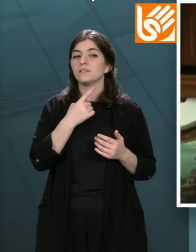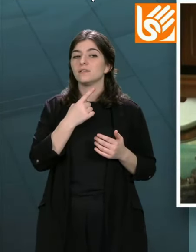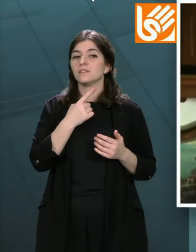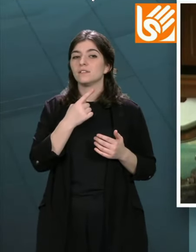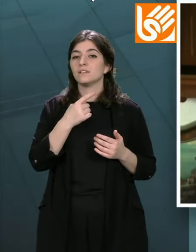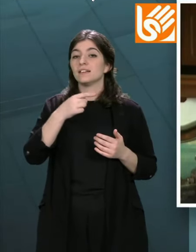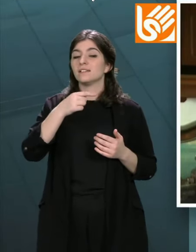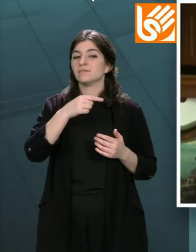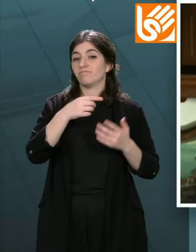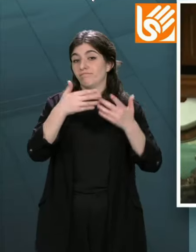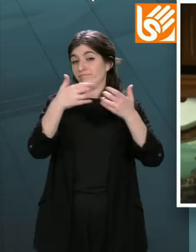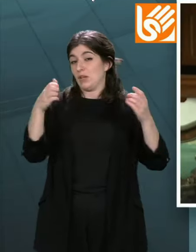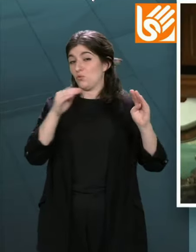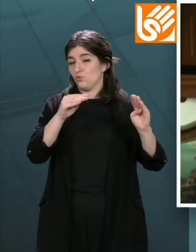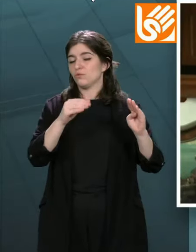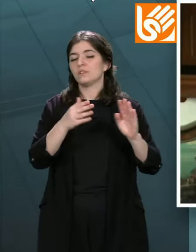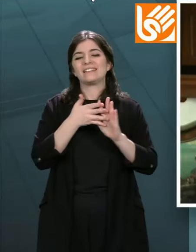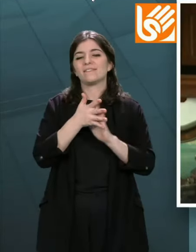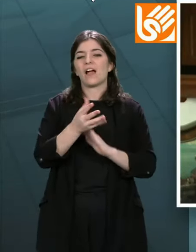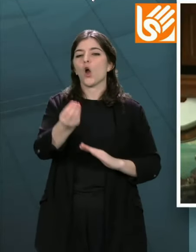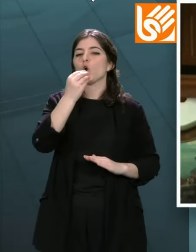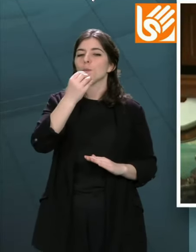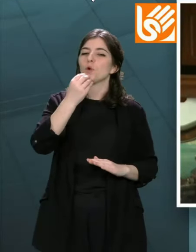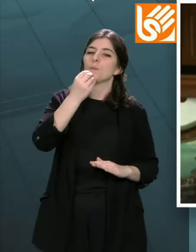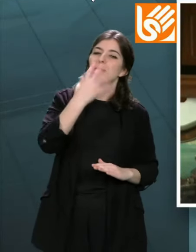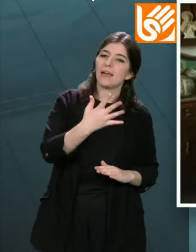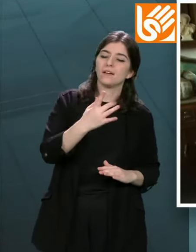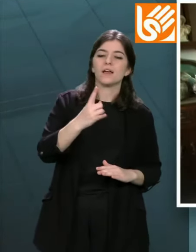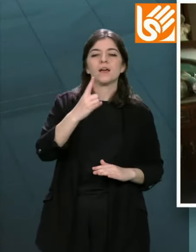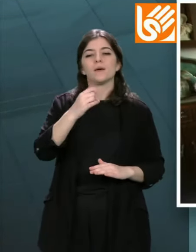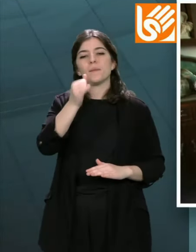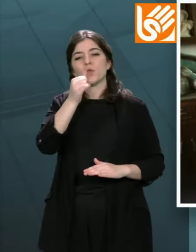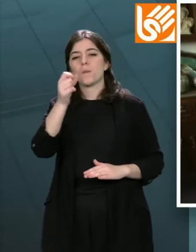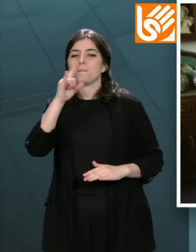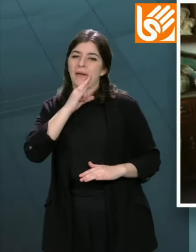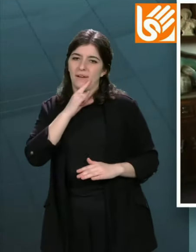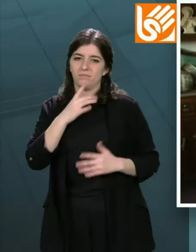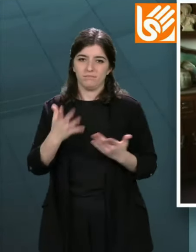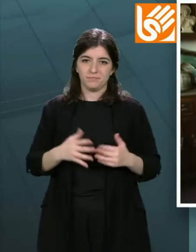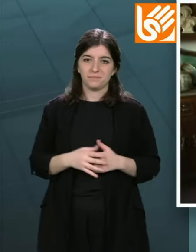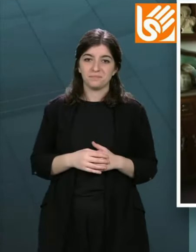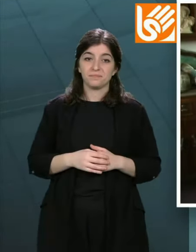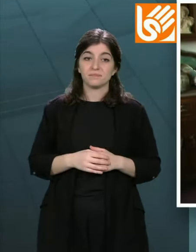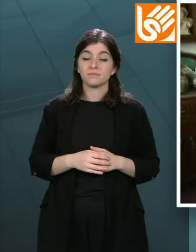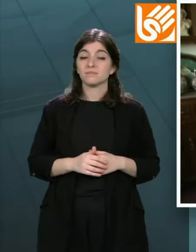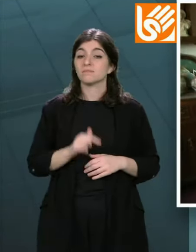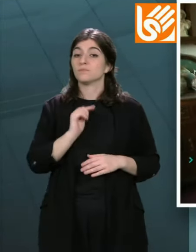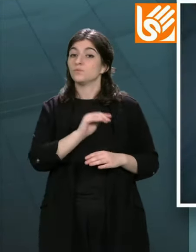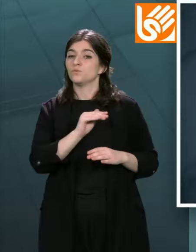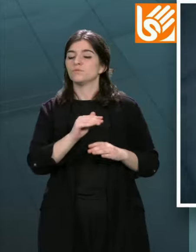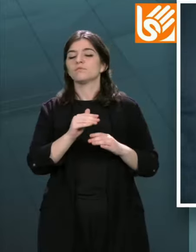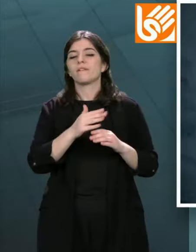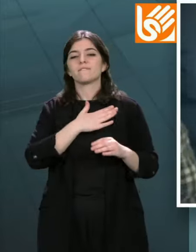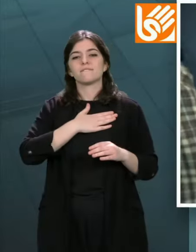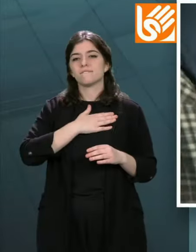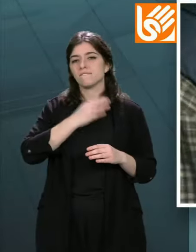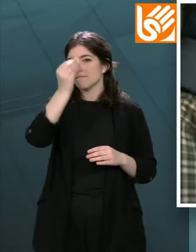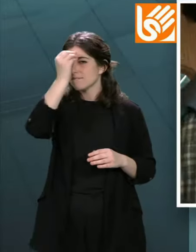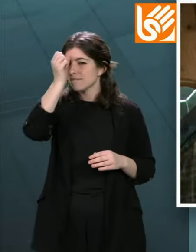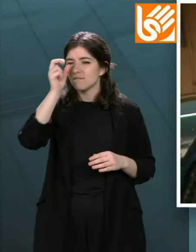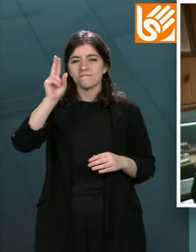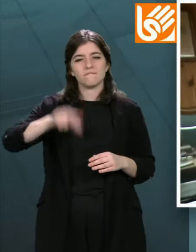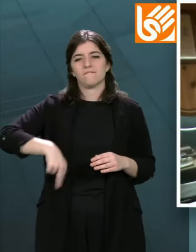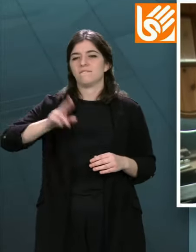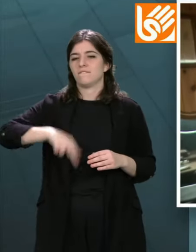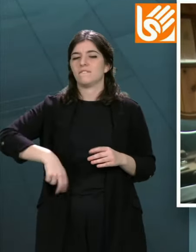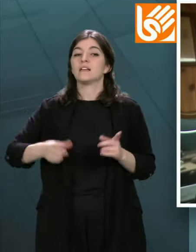chumou fatis. Había comido ben pero bebido mal. O viñera malo. No seu empeño, porque non se esqueza a xerga dos xingros, está tamén preparando un libro